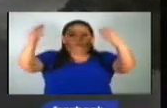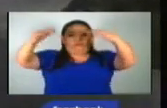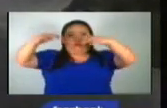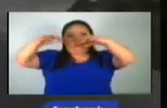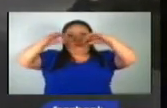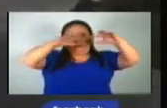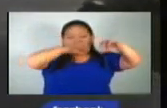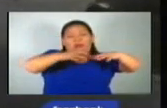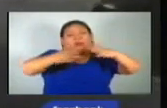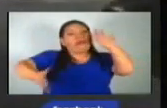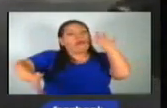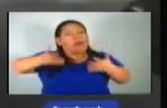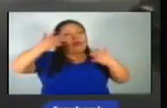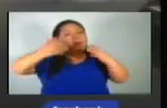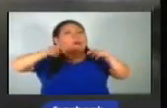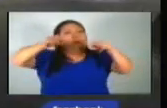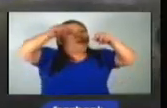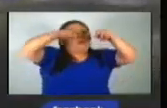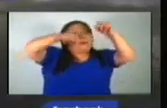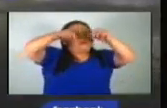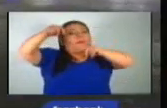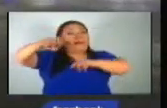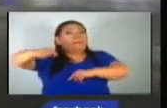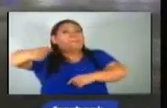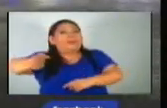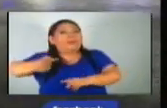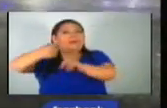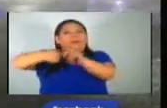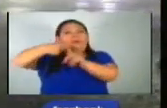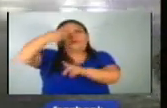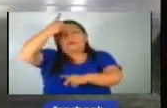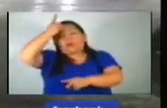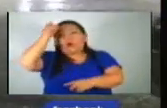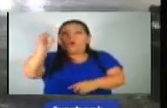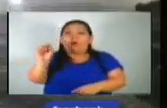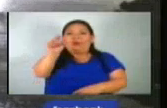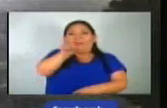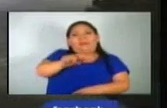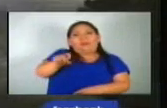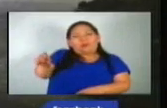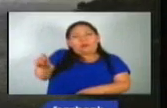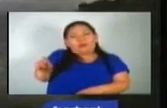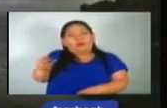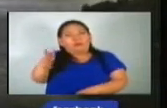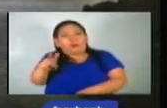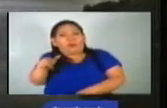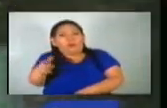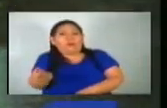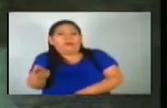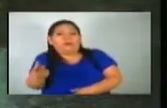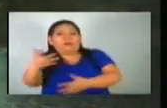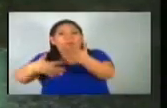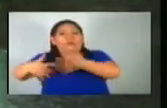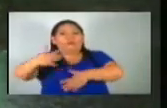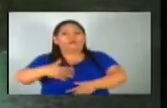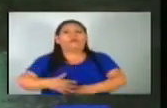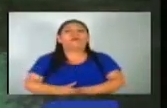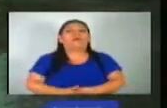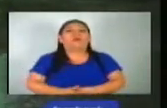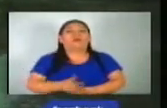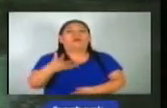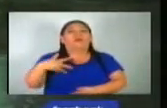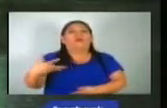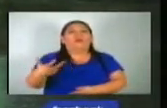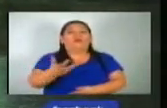posibilidades de un desarrollo lento durante el fin de semana, y principios de la próxima semana cerca de la zona costera. Es que tenemos un